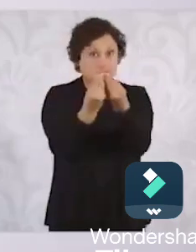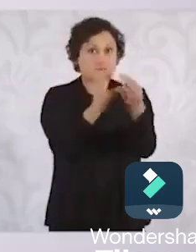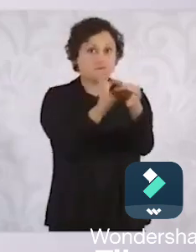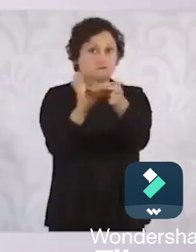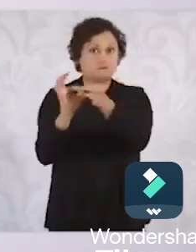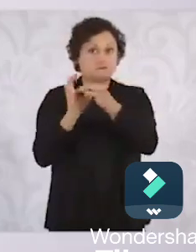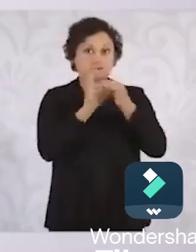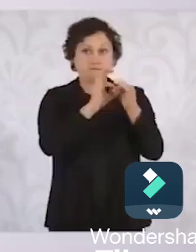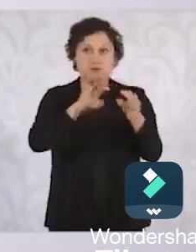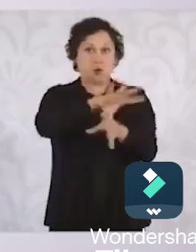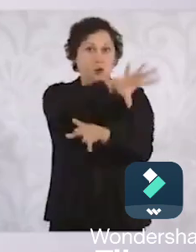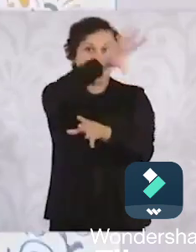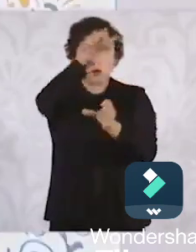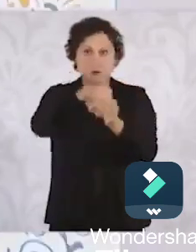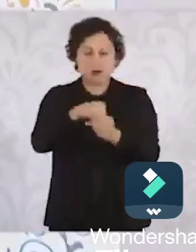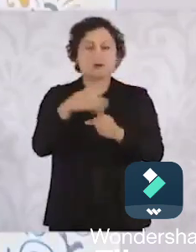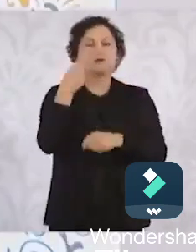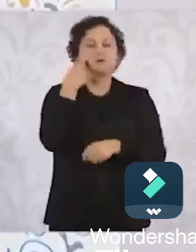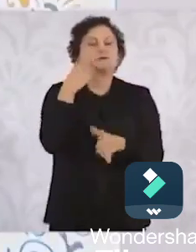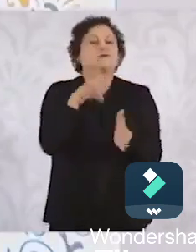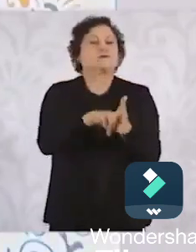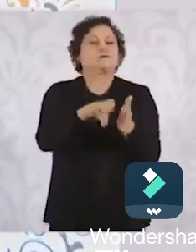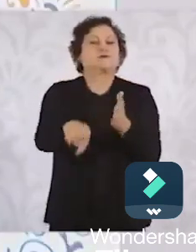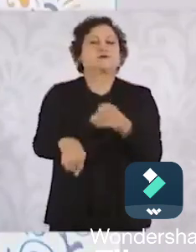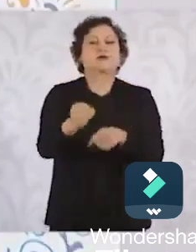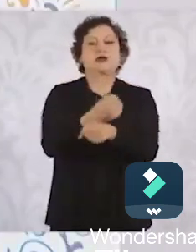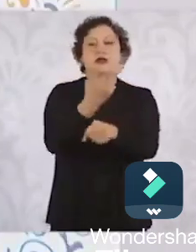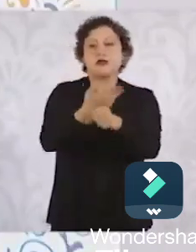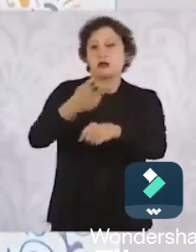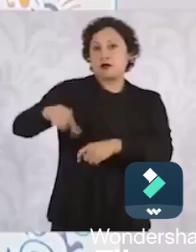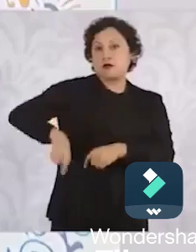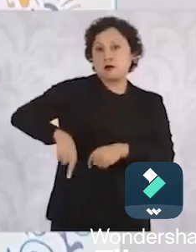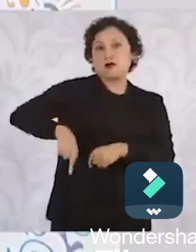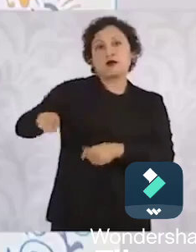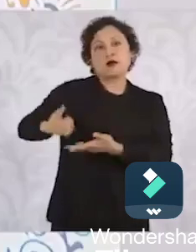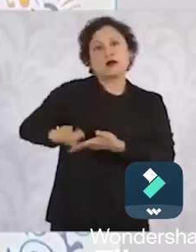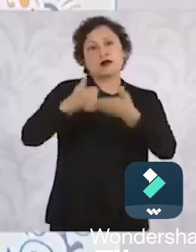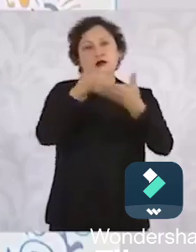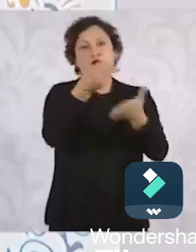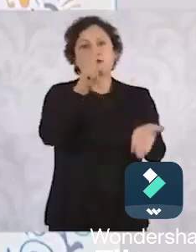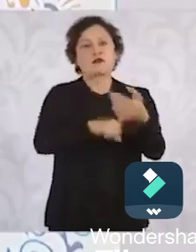por ejemplo la secretaría de gobernación nos va ayudar en Guanajuato